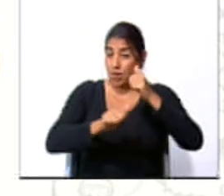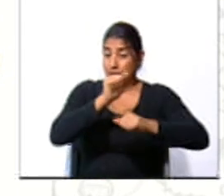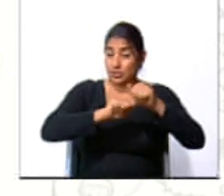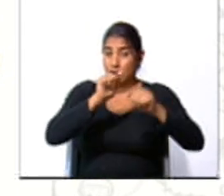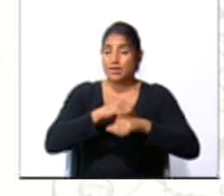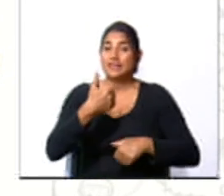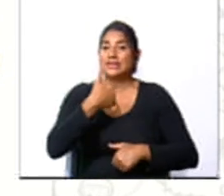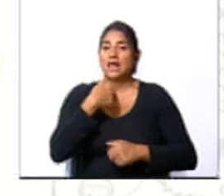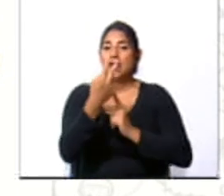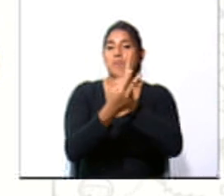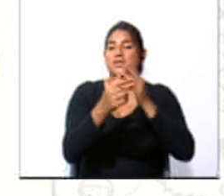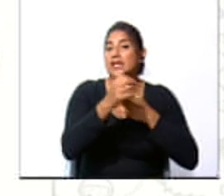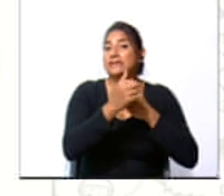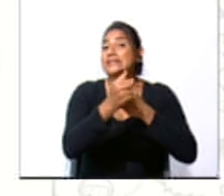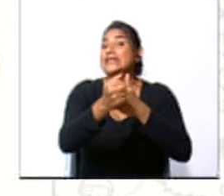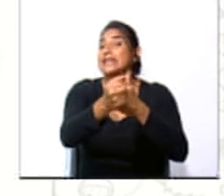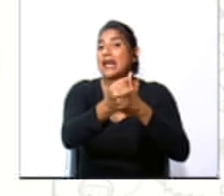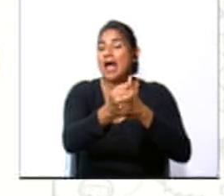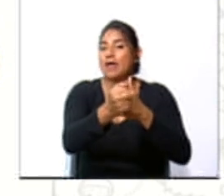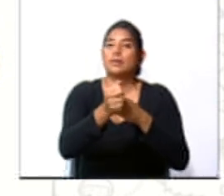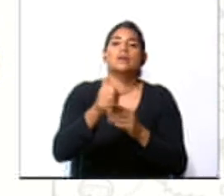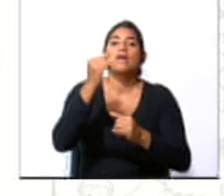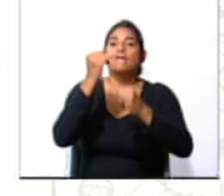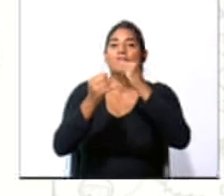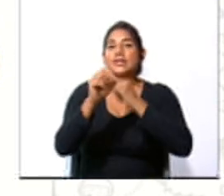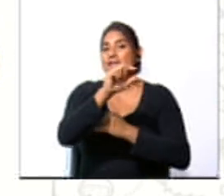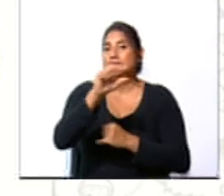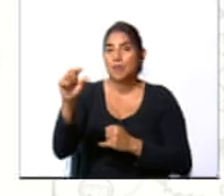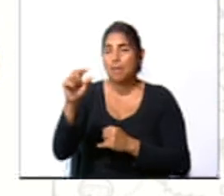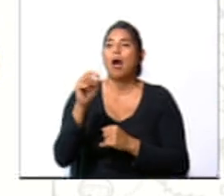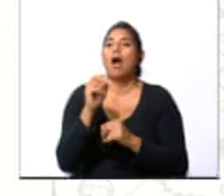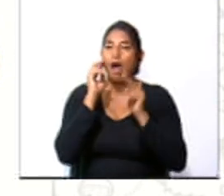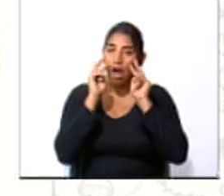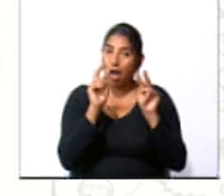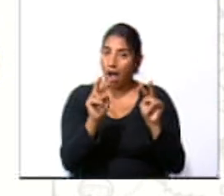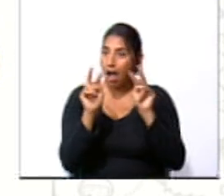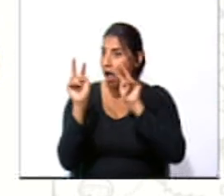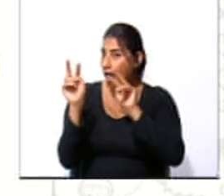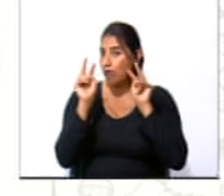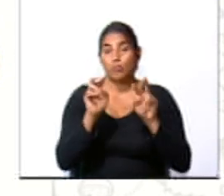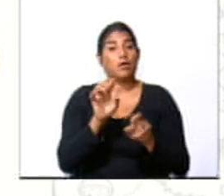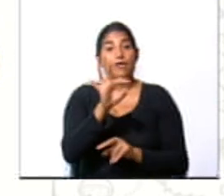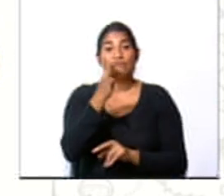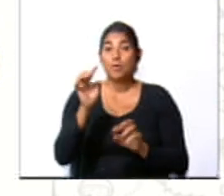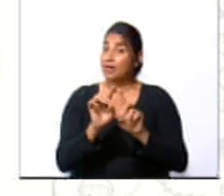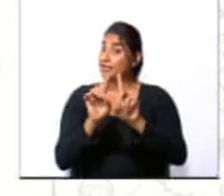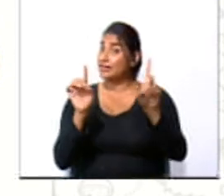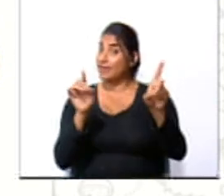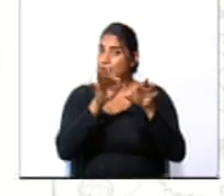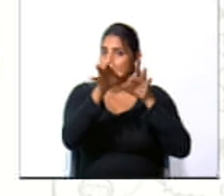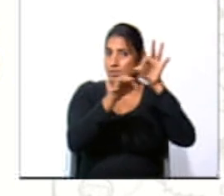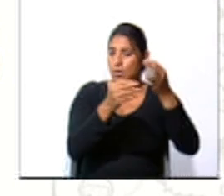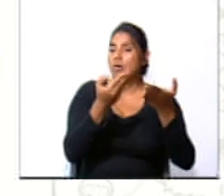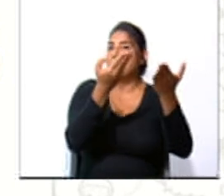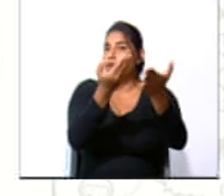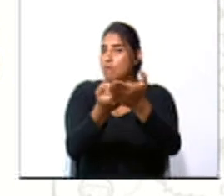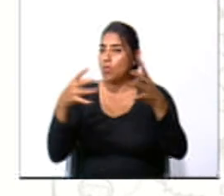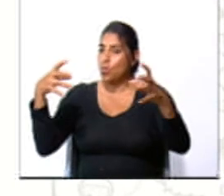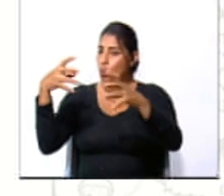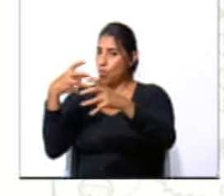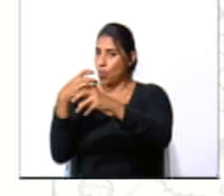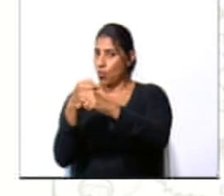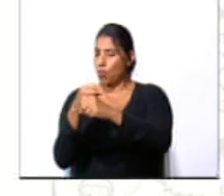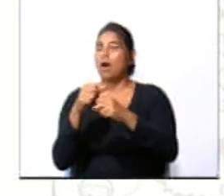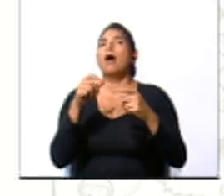tiene visitas guiadas los fines de semana. Observaron, es una forma diferente de plantear el resumen.